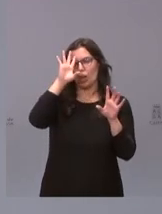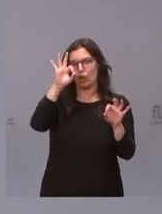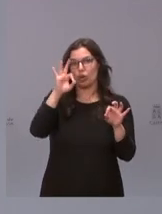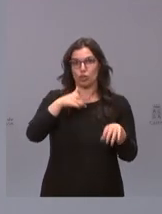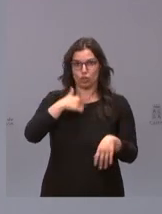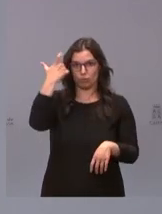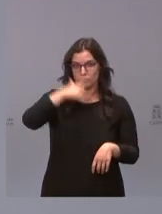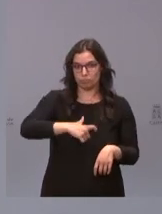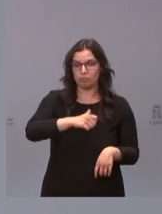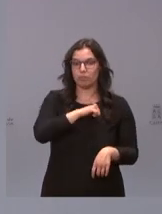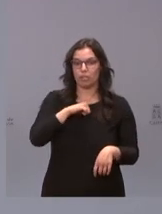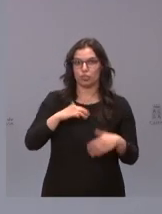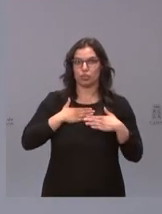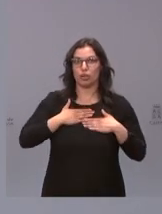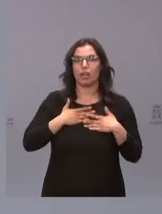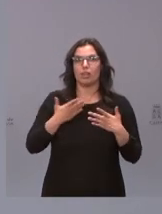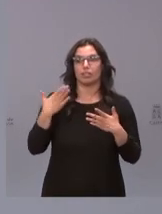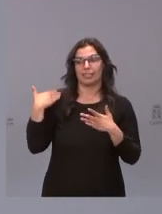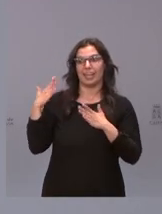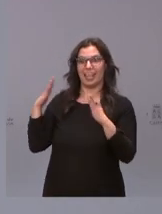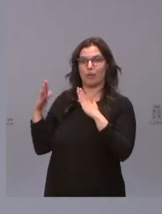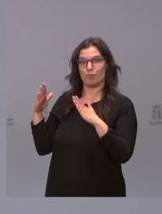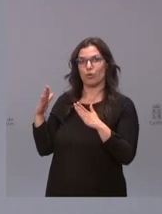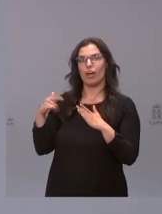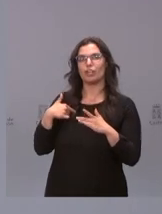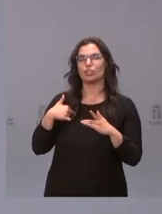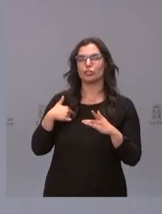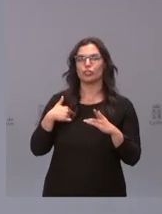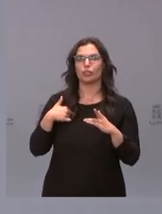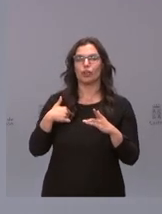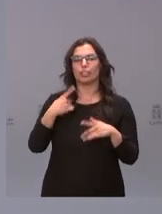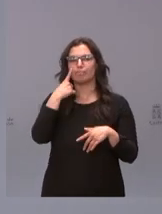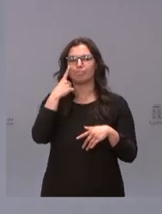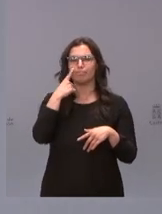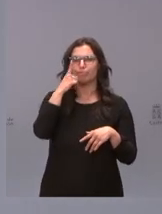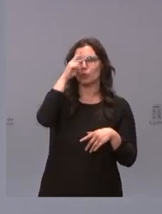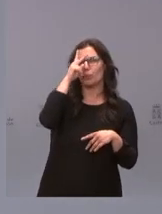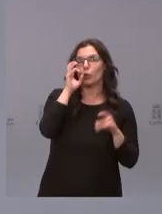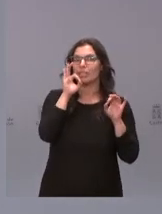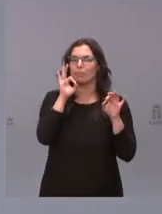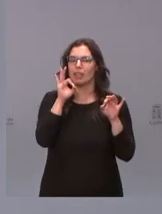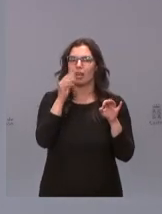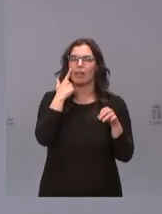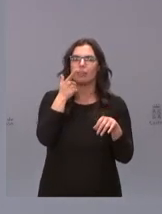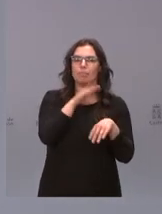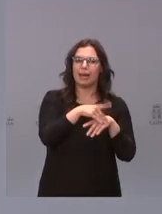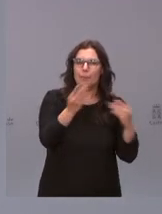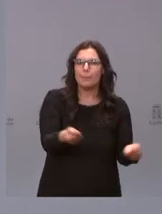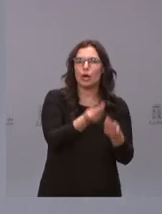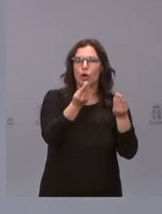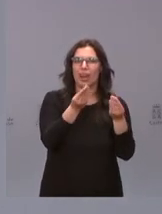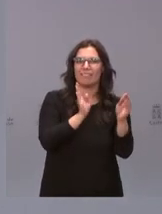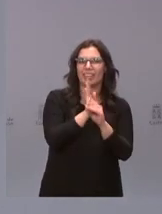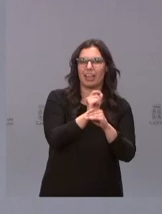personalmente en otras etapas he estado especialmente pendiente y preocupado de la mejora de la